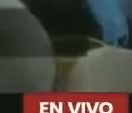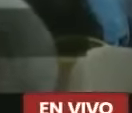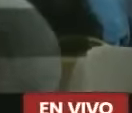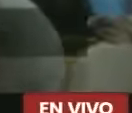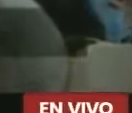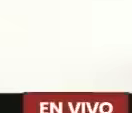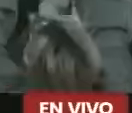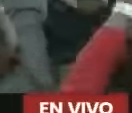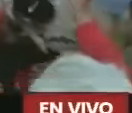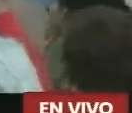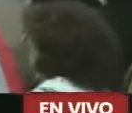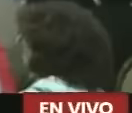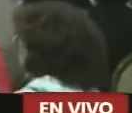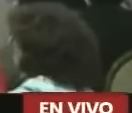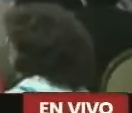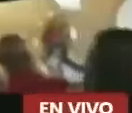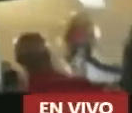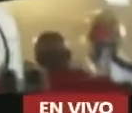a todos y a todas